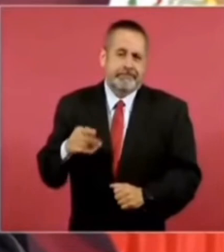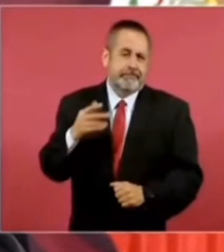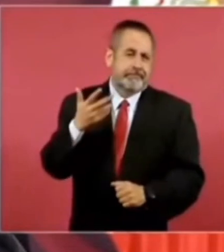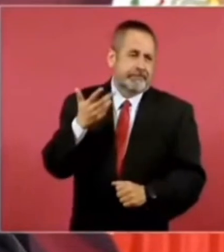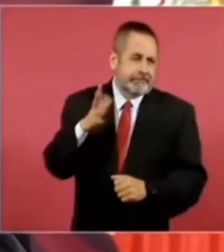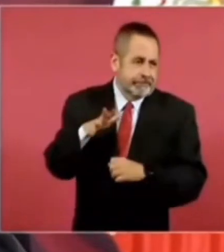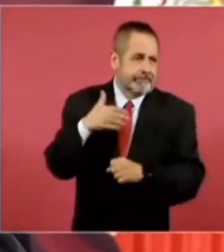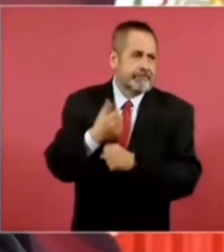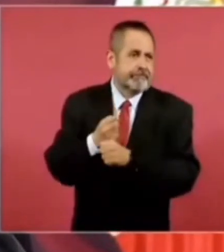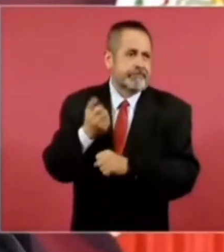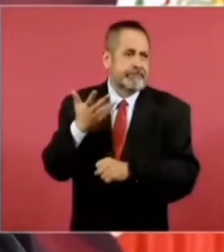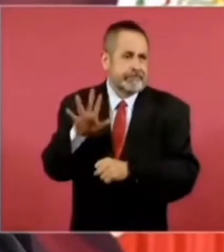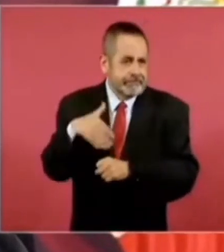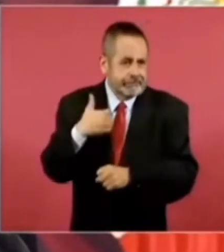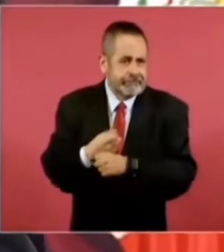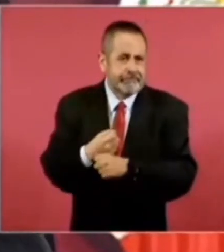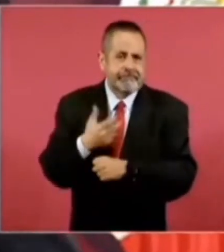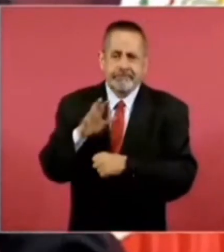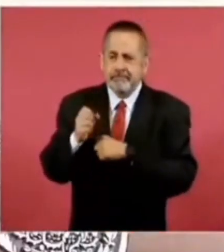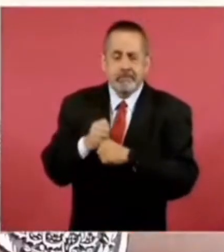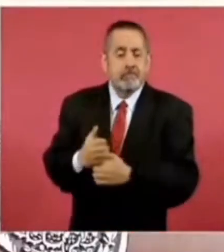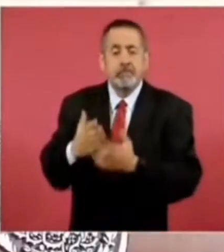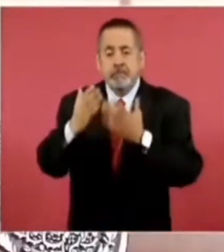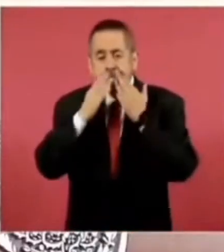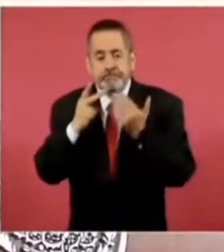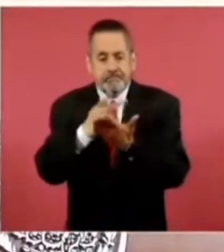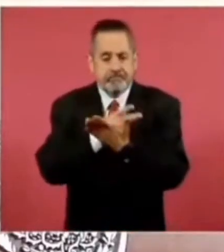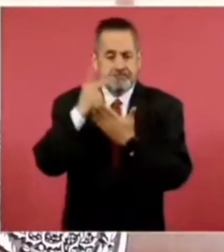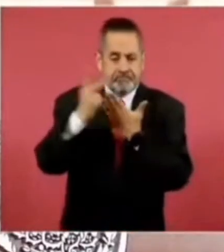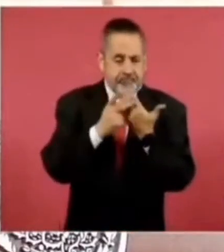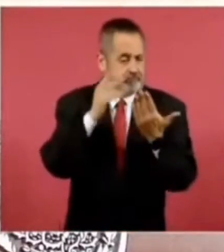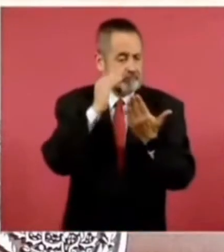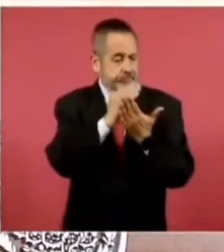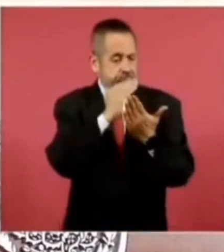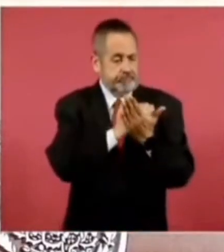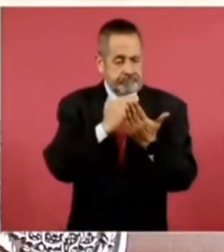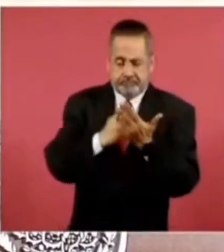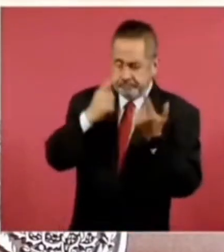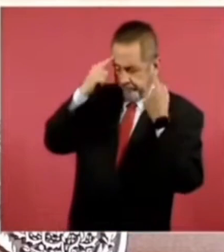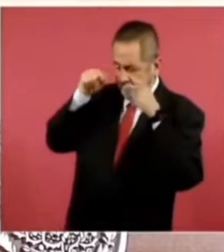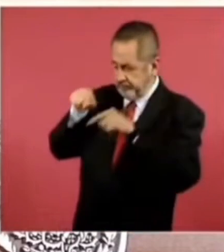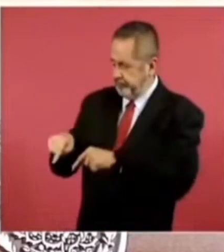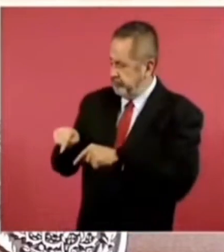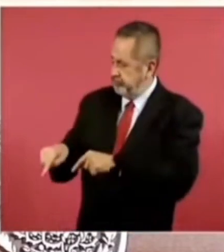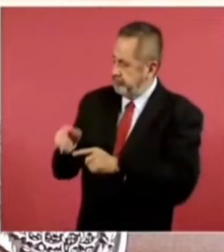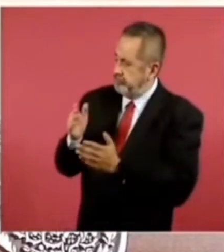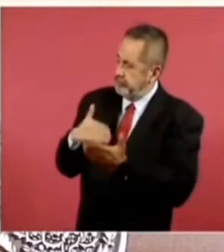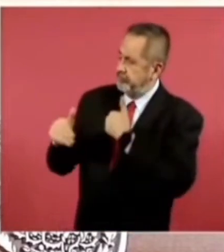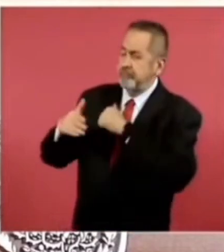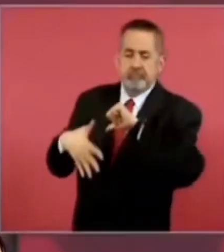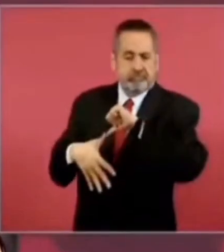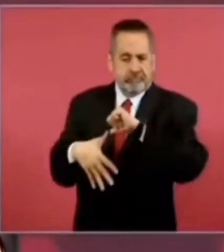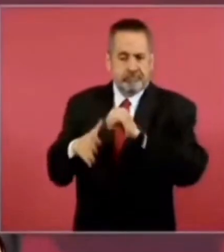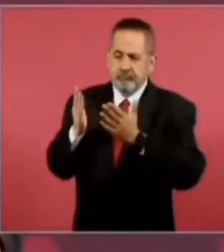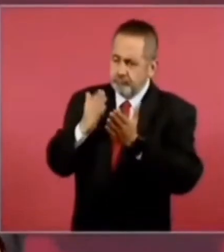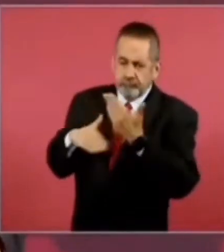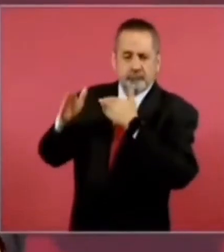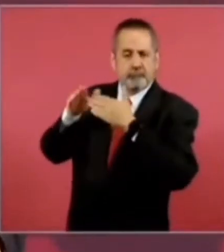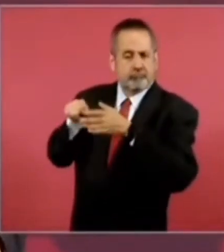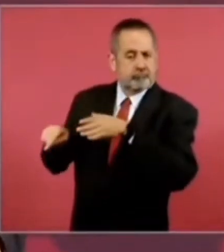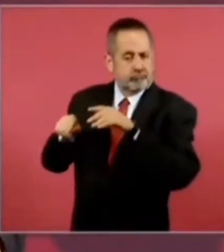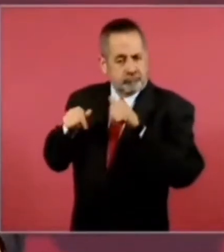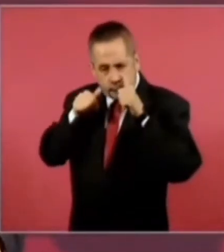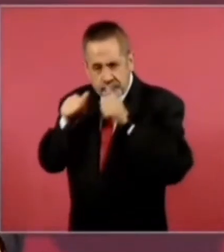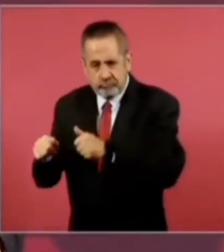sin un programa de desarrollo para América Latina, para el Caribe.